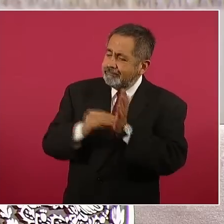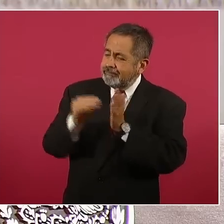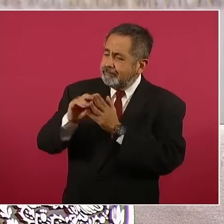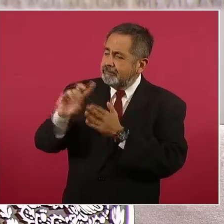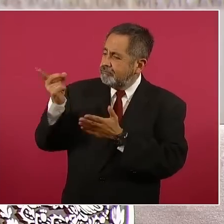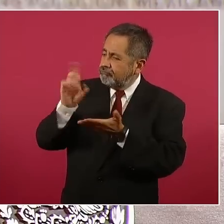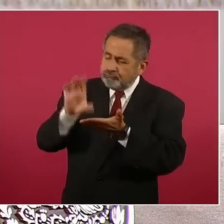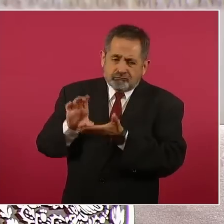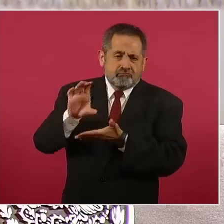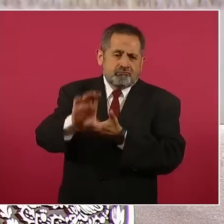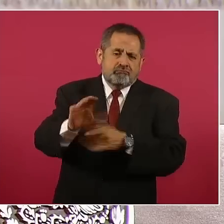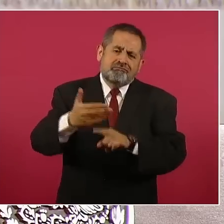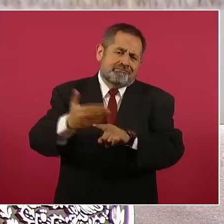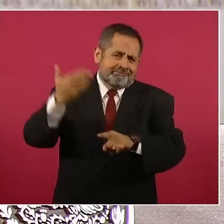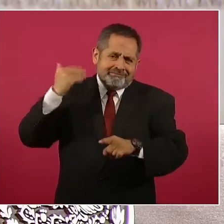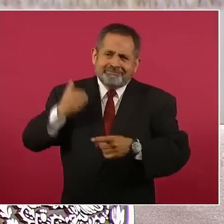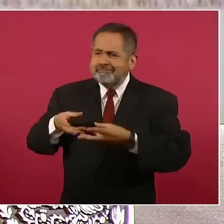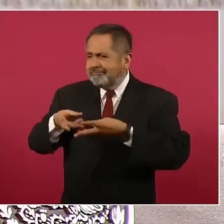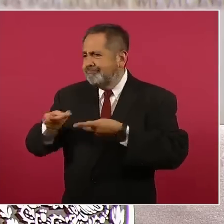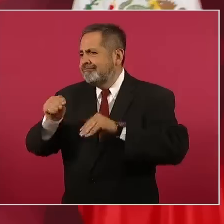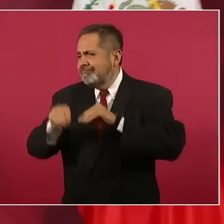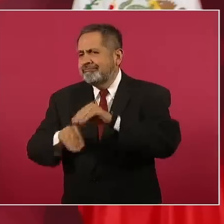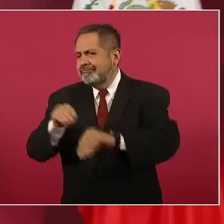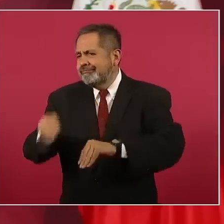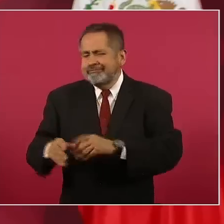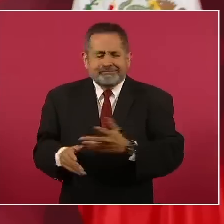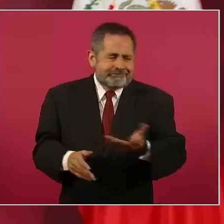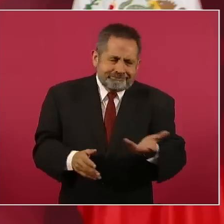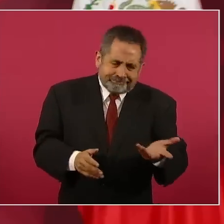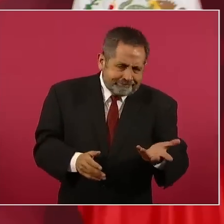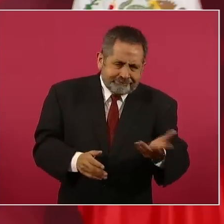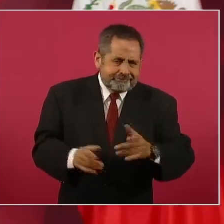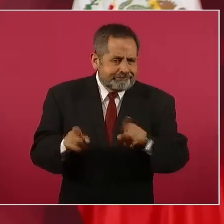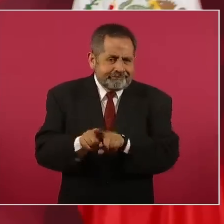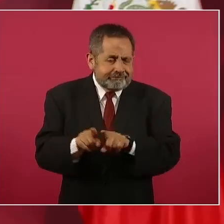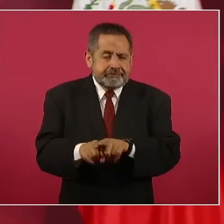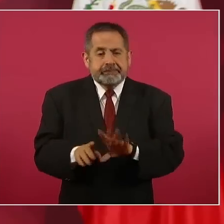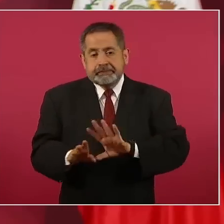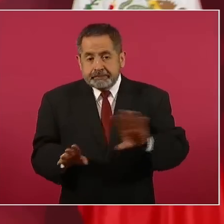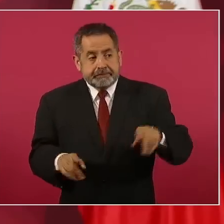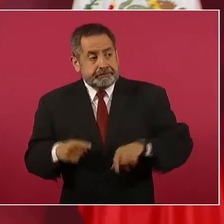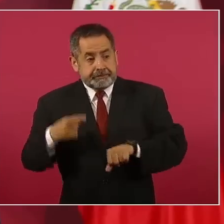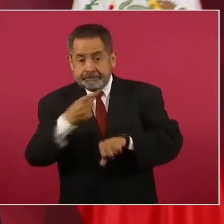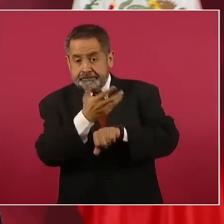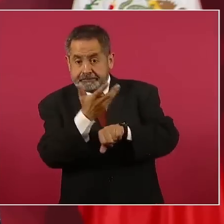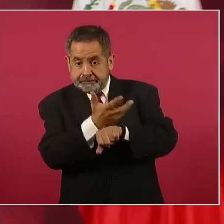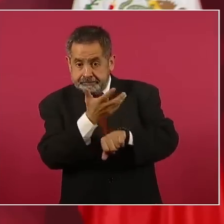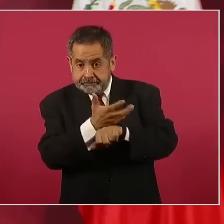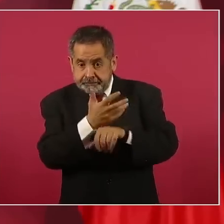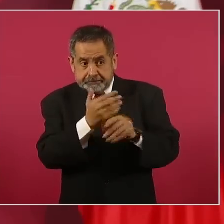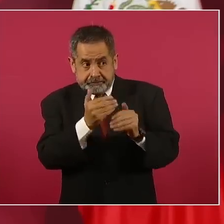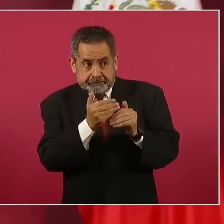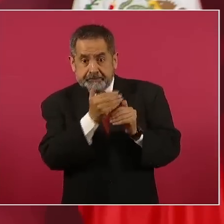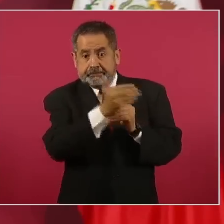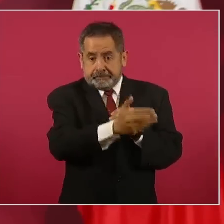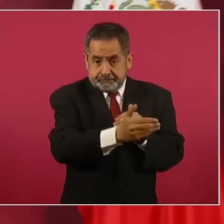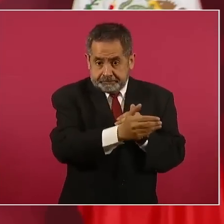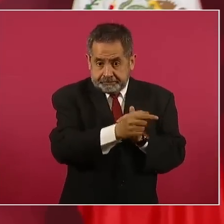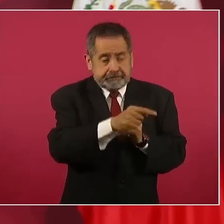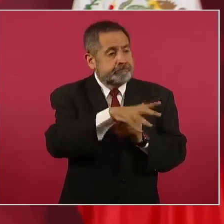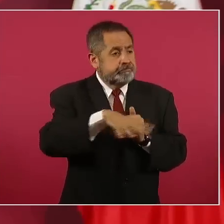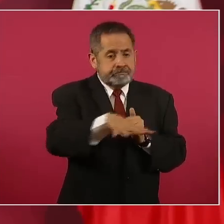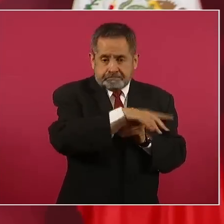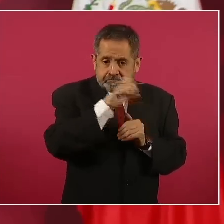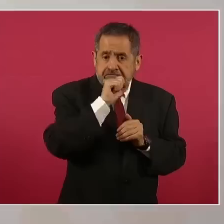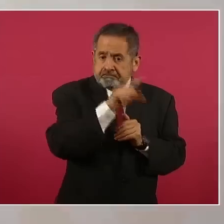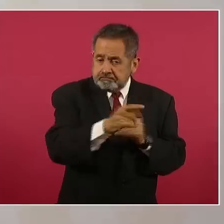de dólares. Del lado de Estados Unidos también están haciendo lo